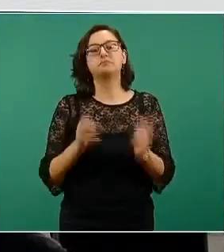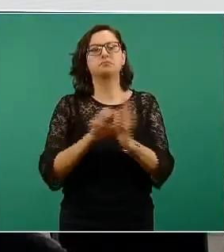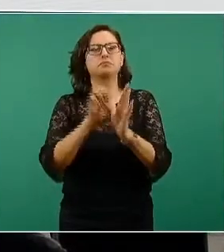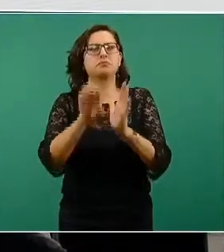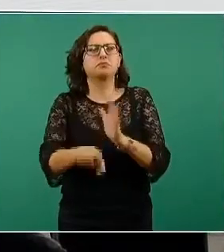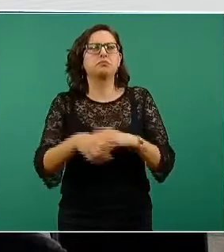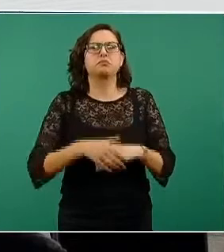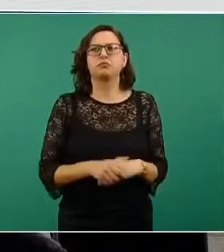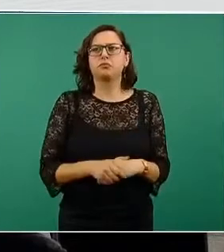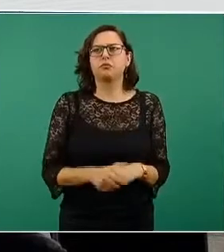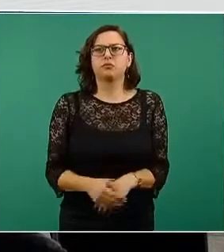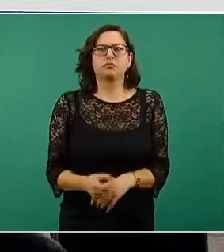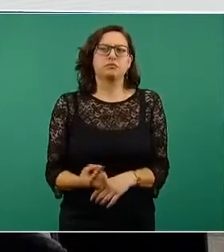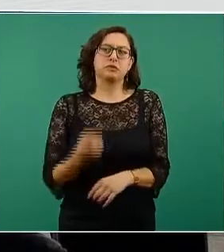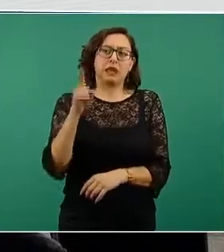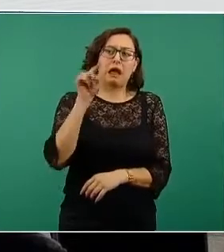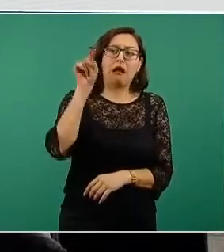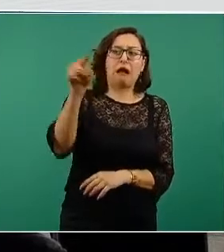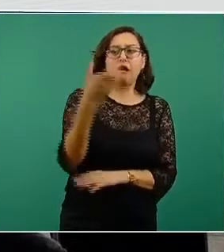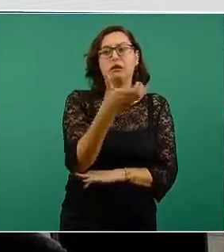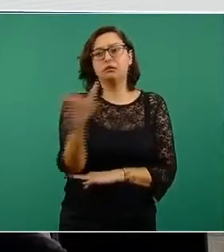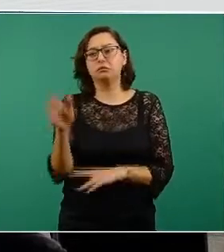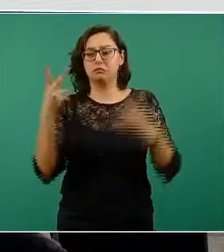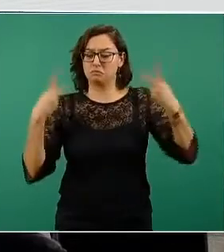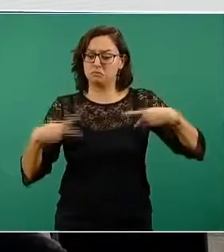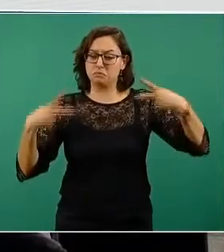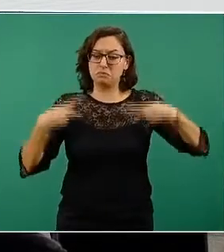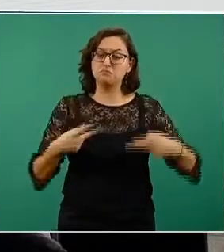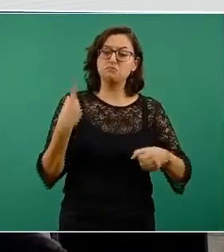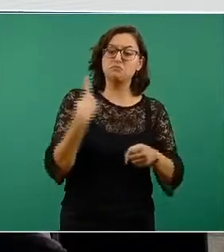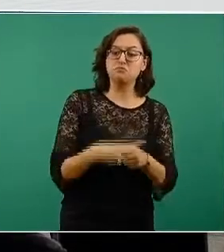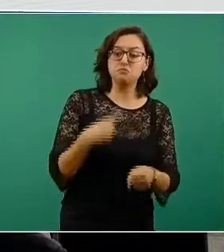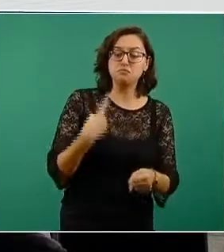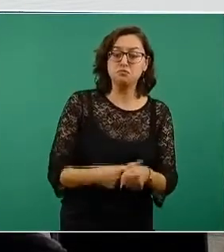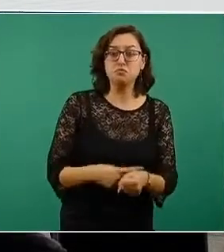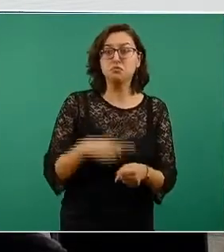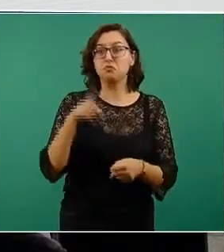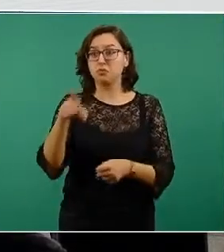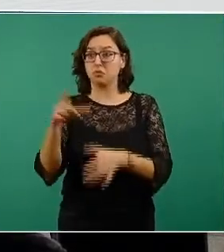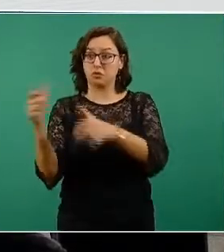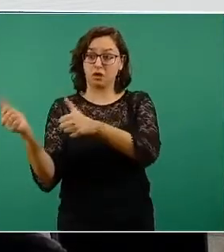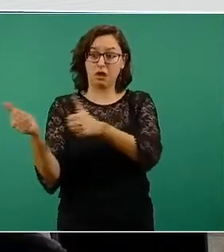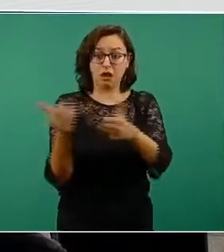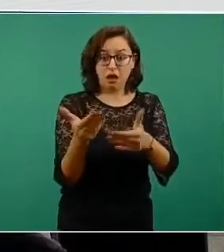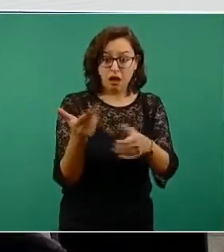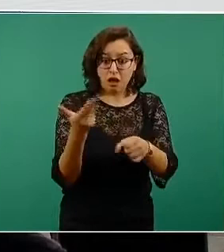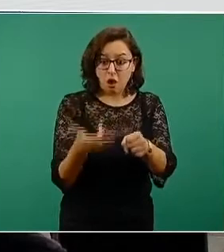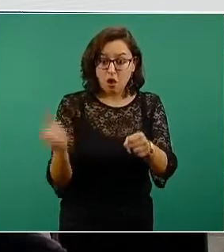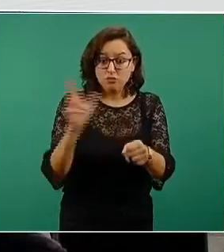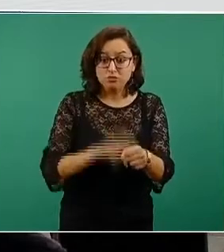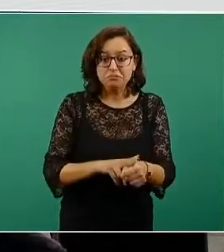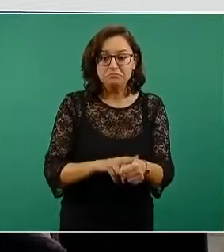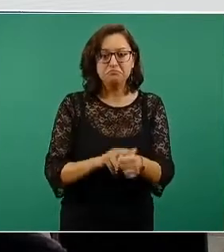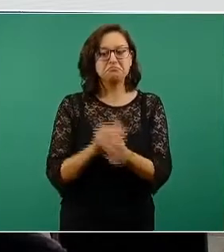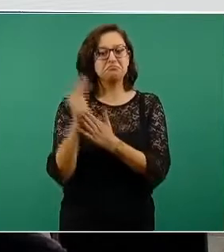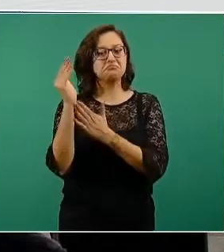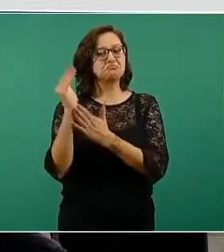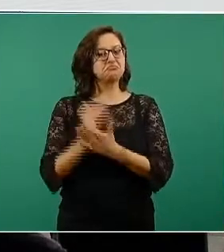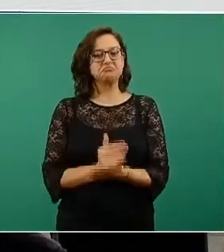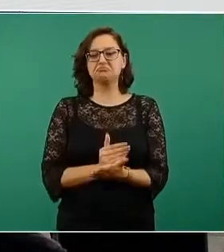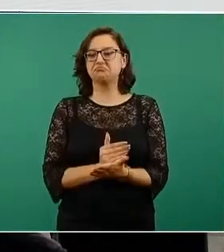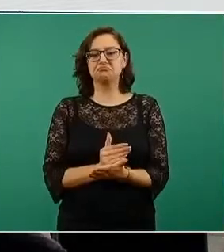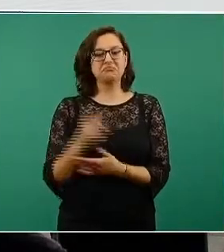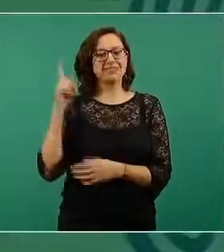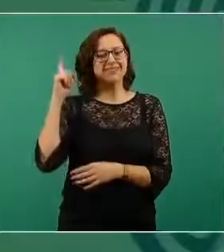enferma en un área rural, la posibilidad de que le lleven a un hospital es mucho menor o es más